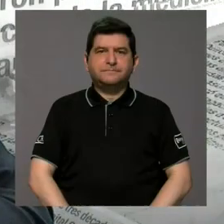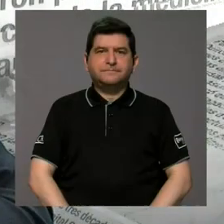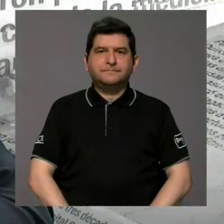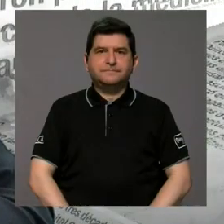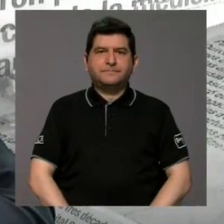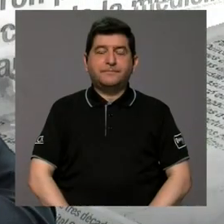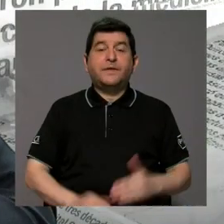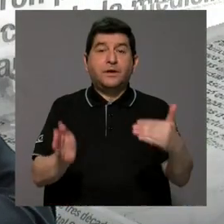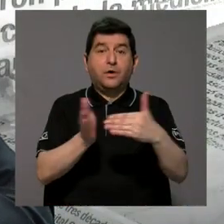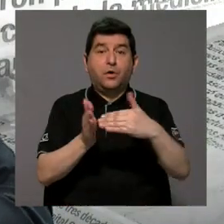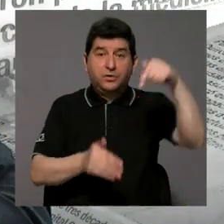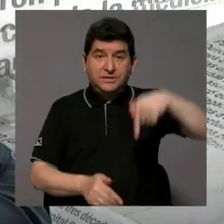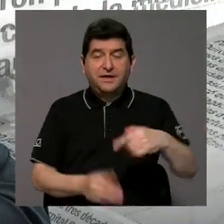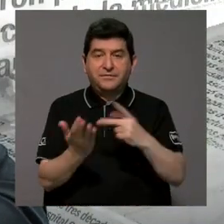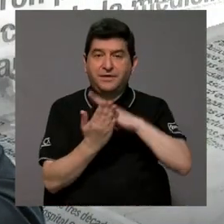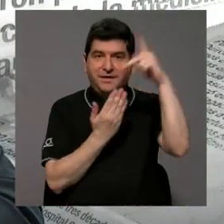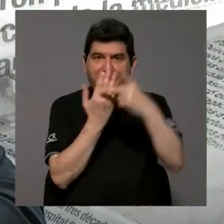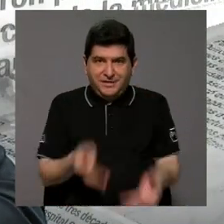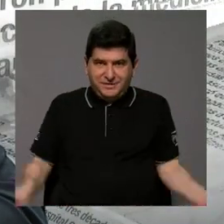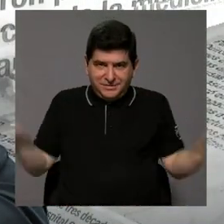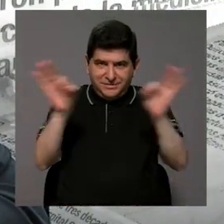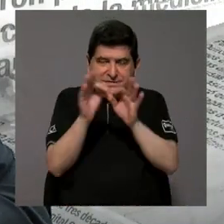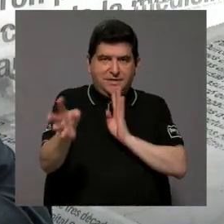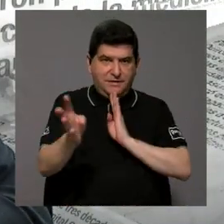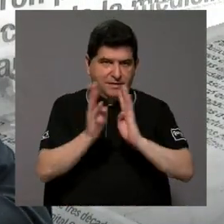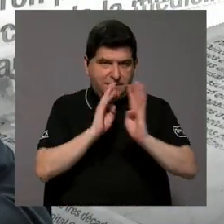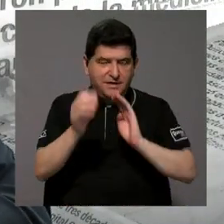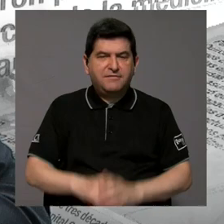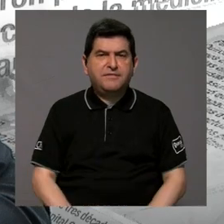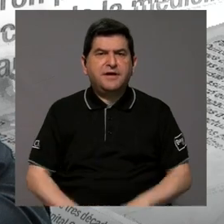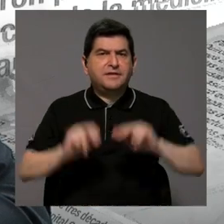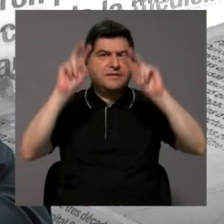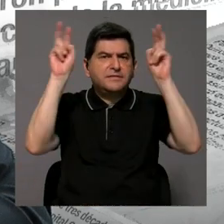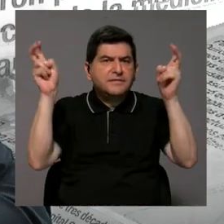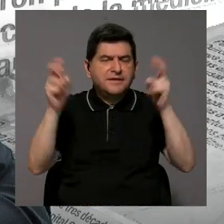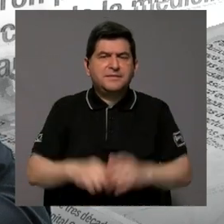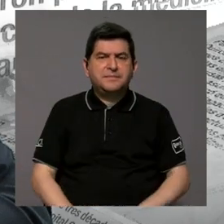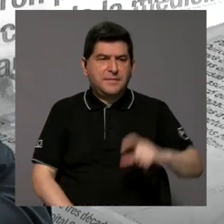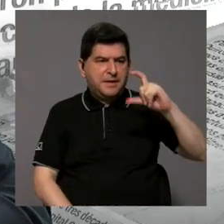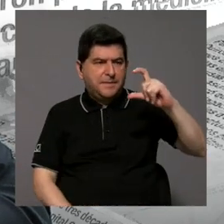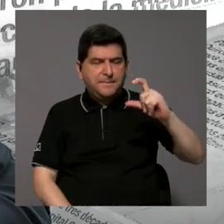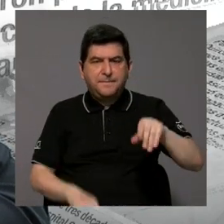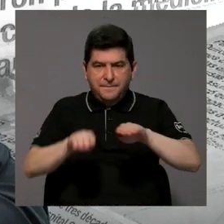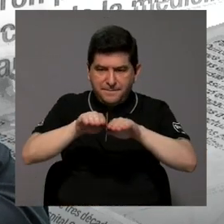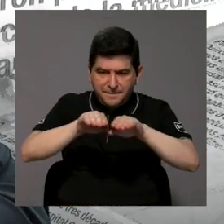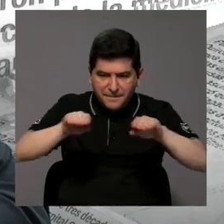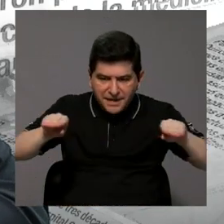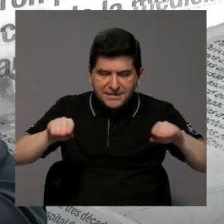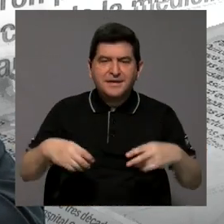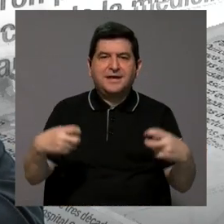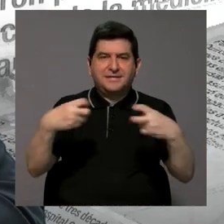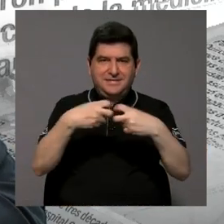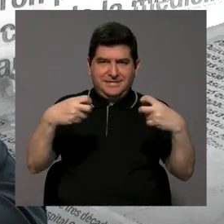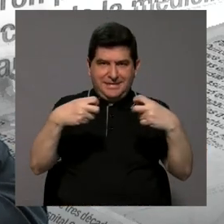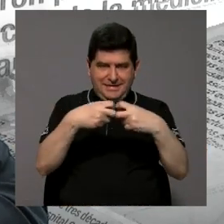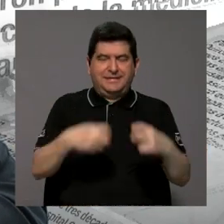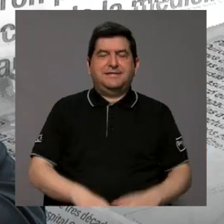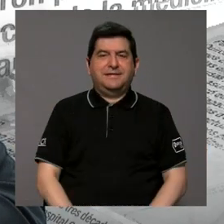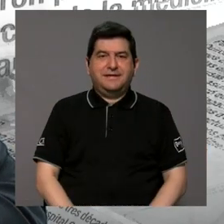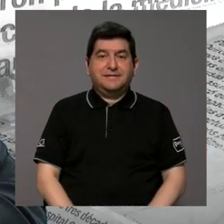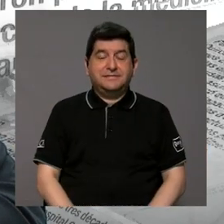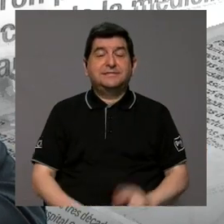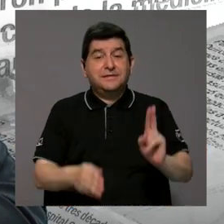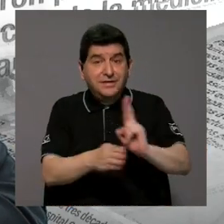Estamos de regreso en Lo que importa, conversando sobre baterías eléctricas, baterías